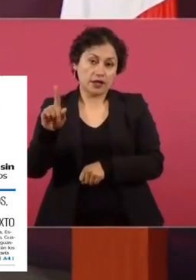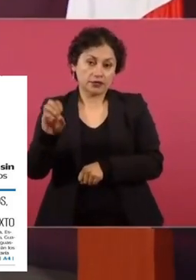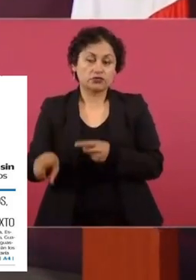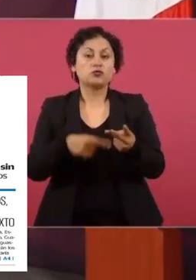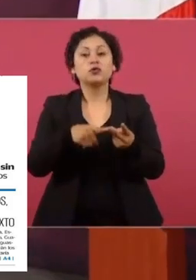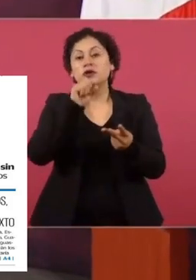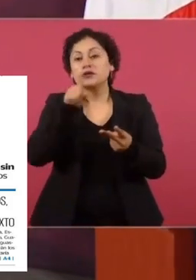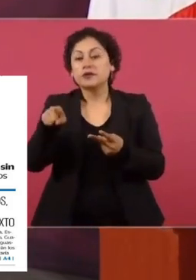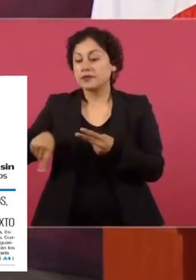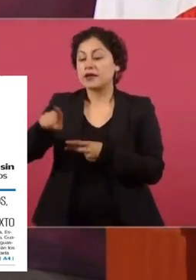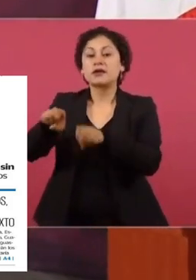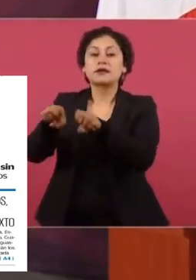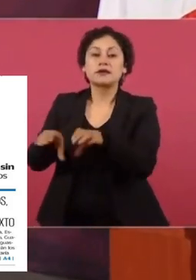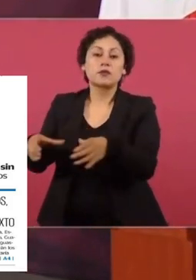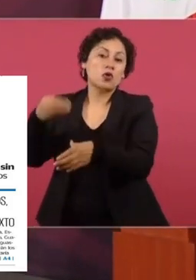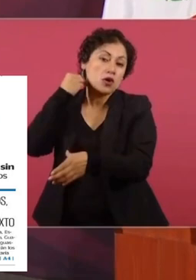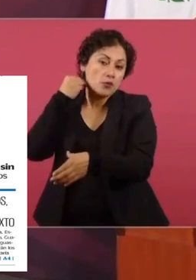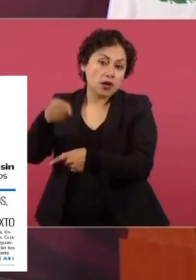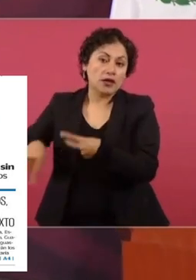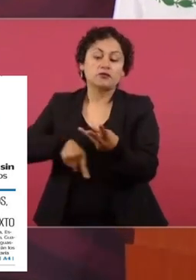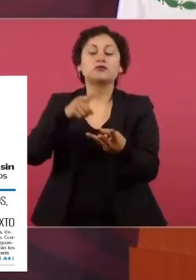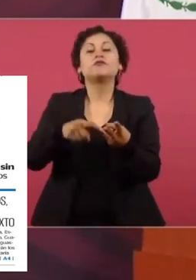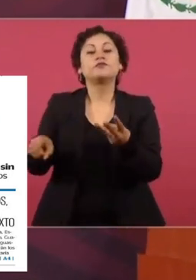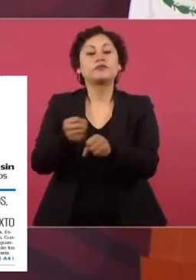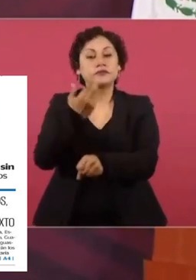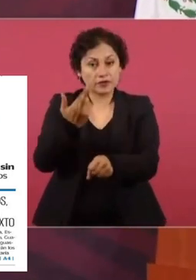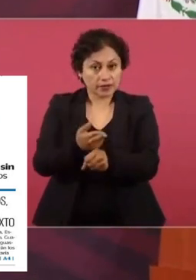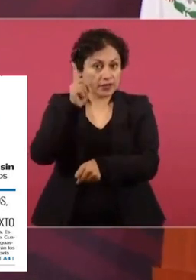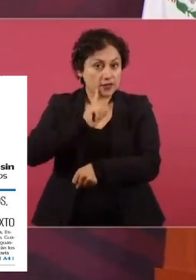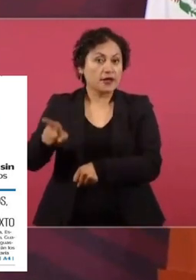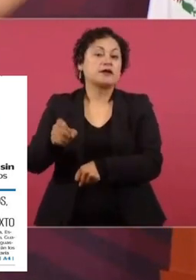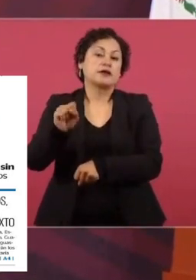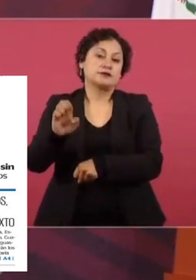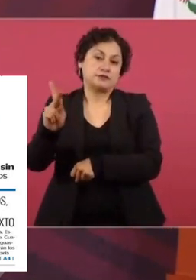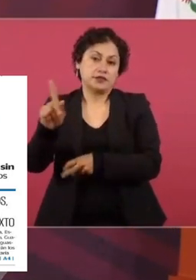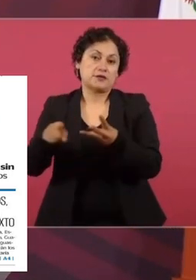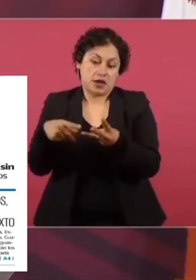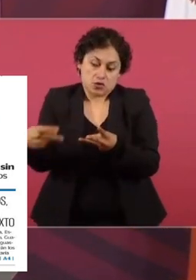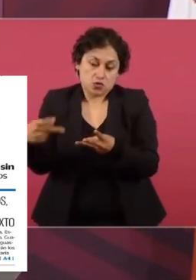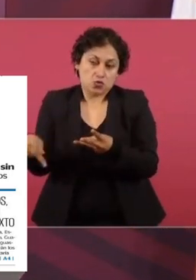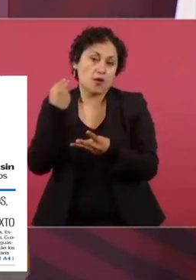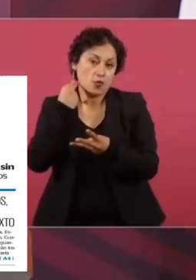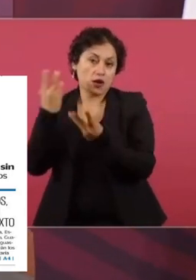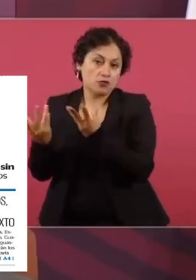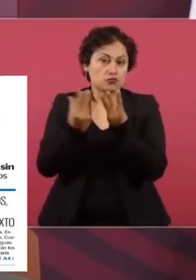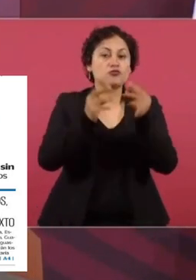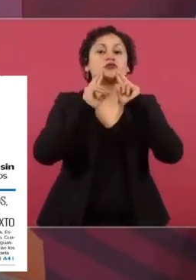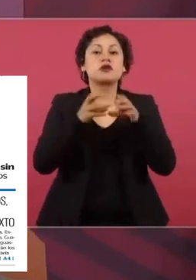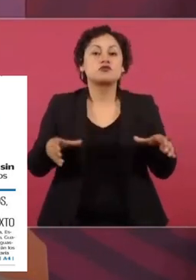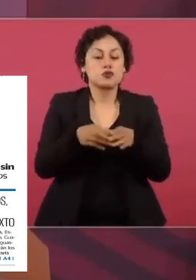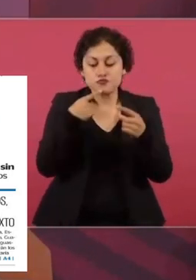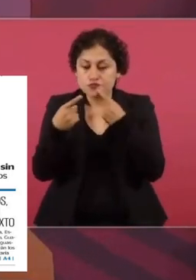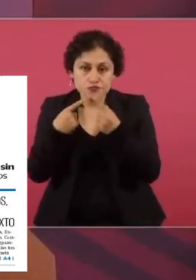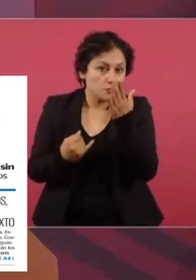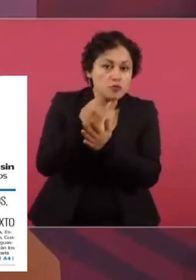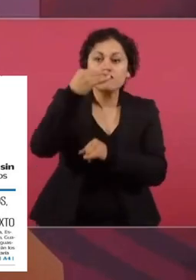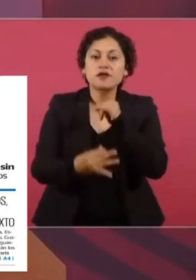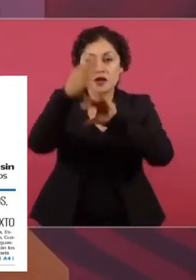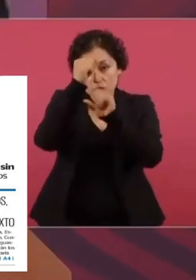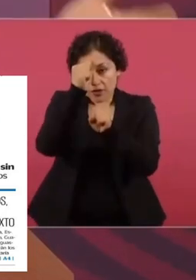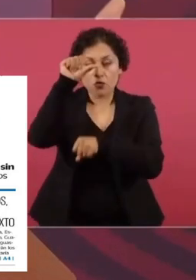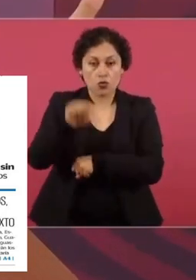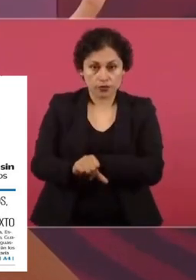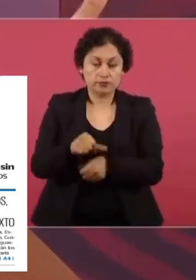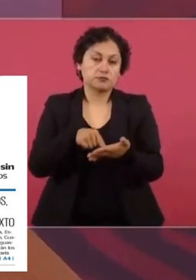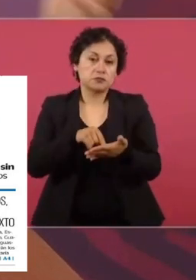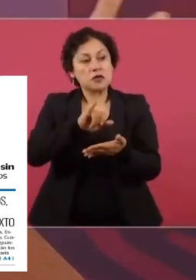el equipo jurídico y con la secretaria de Educación y los abogados de la secretaría. Y se va a llegar a un acuerdo, si se